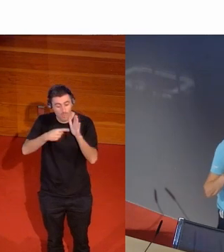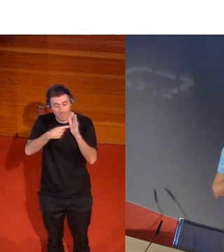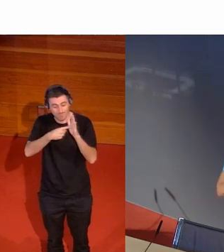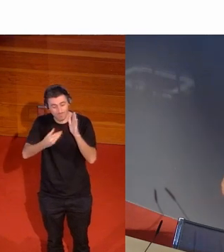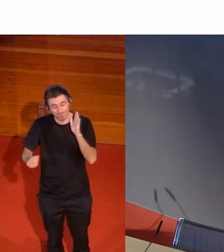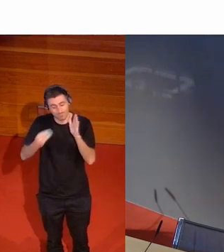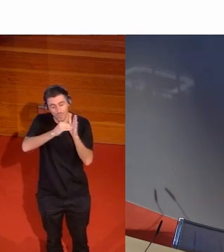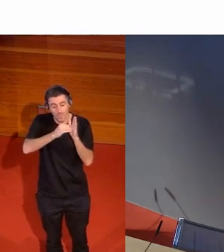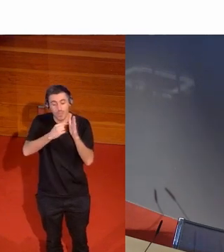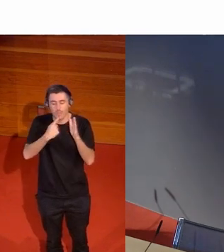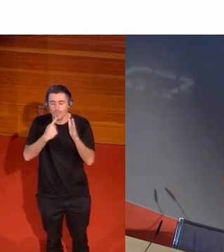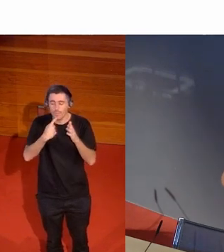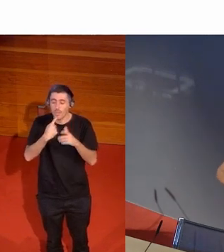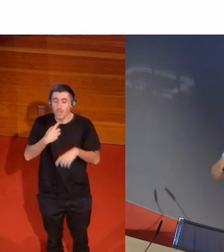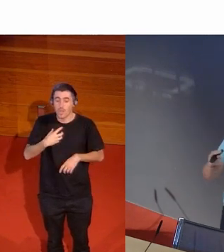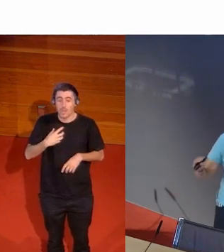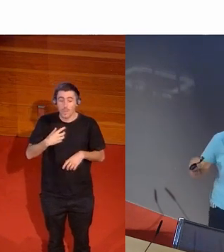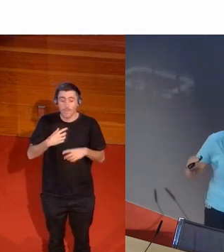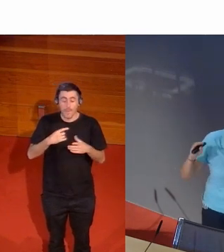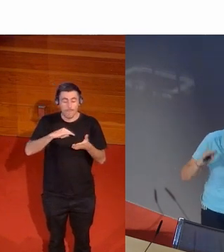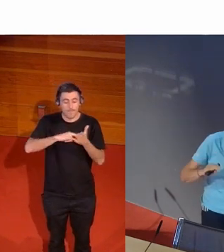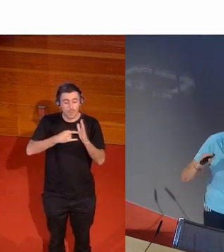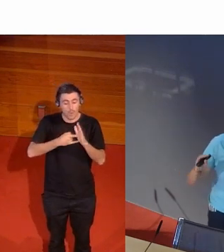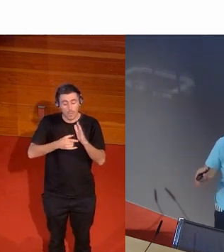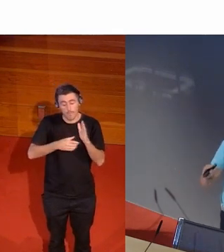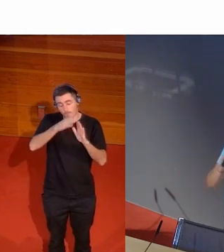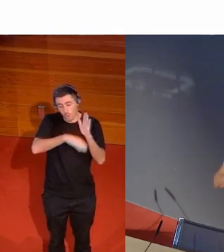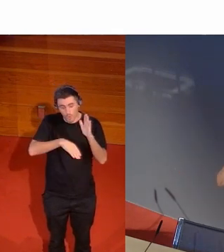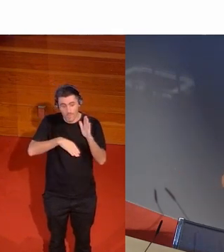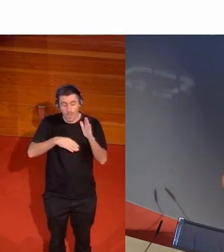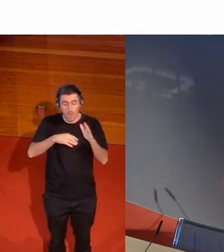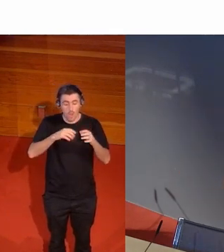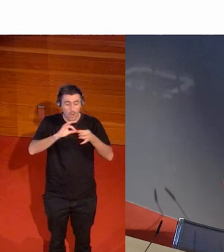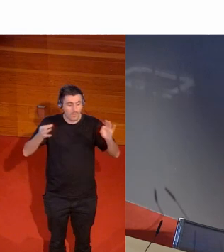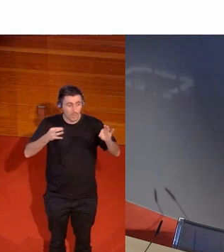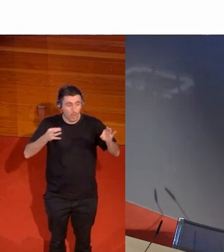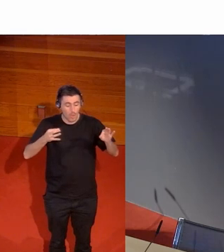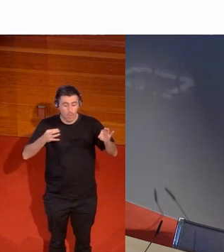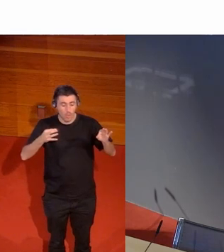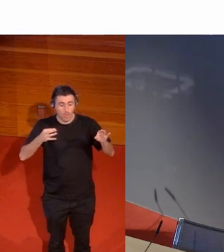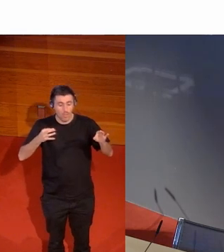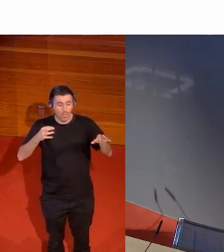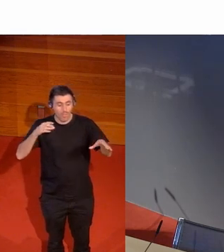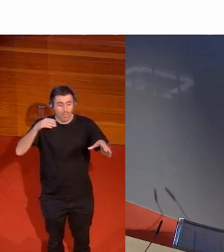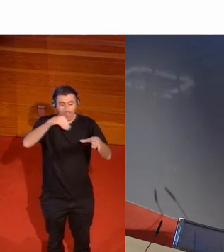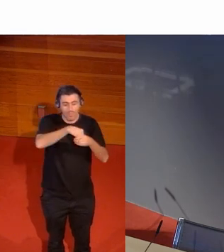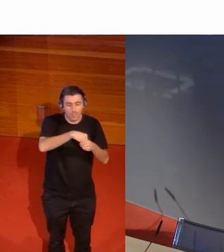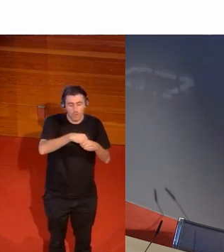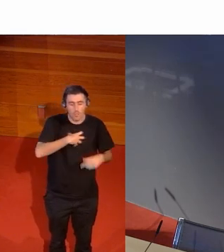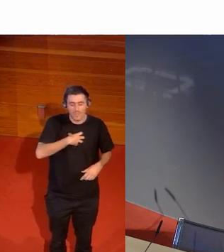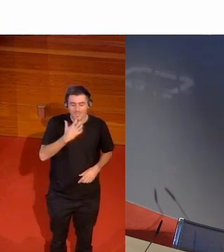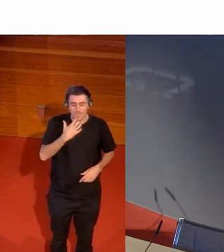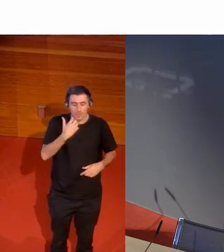que no puede entrar dentro del programa olímpico ninguna especialidad que no pueda ser disputada por hombres y por